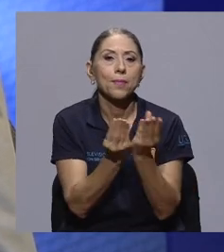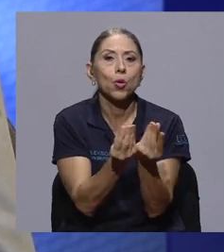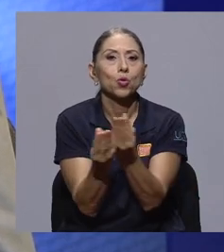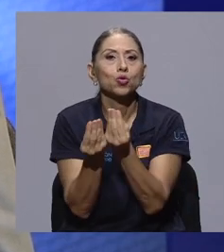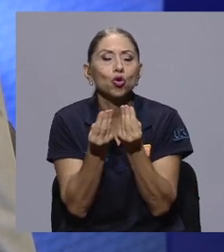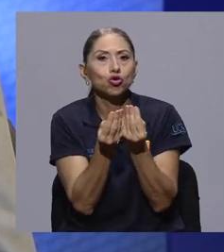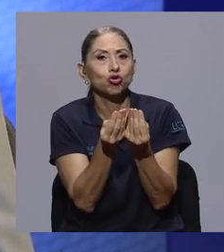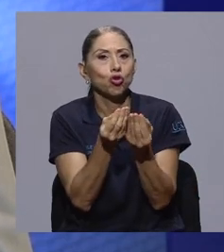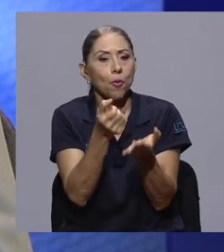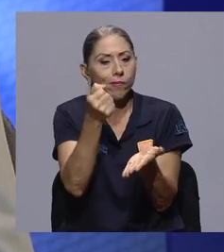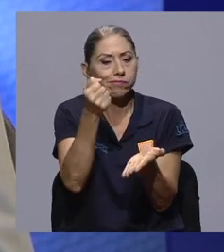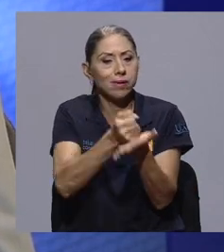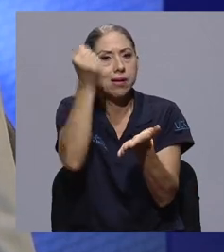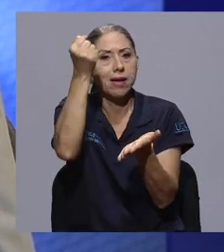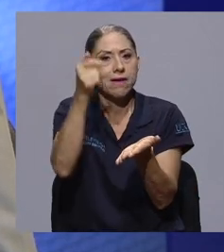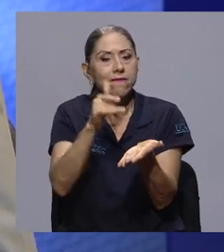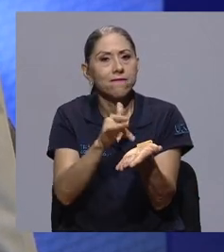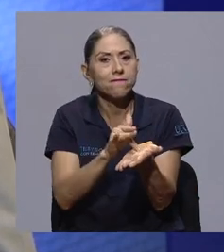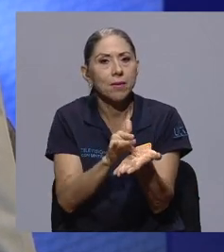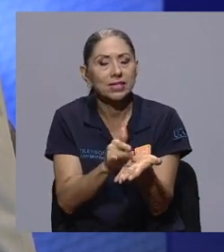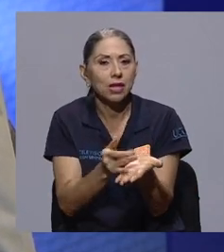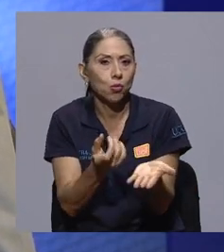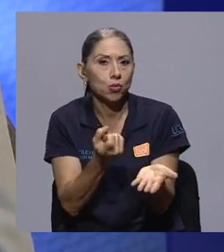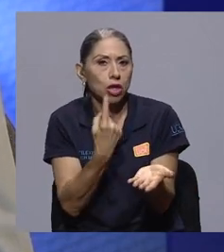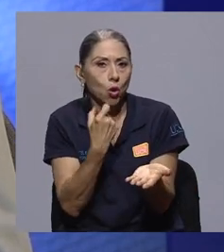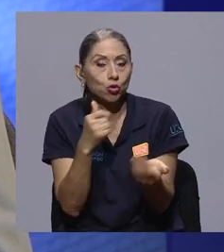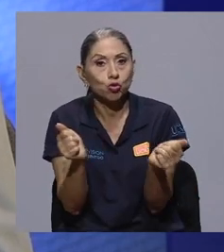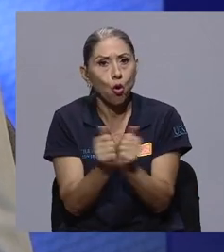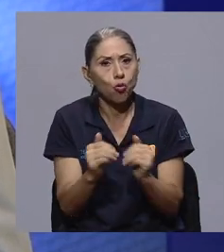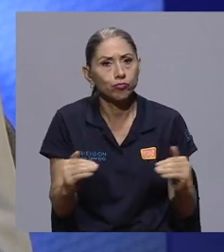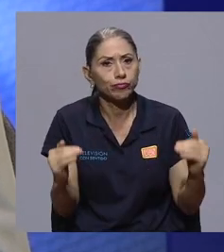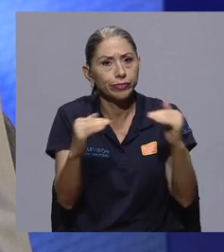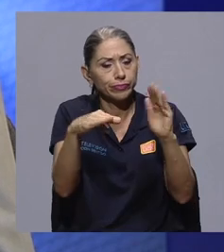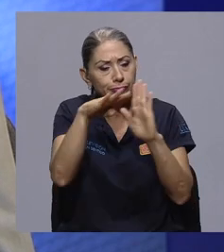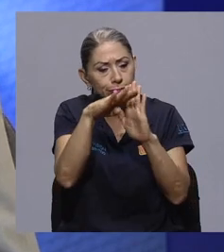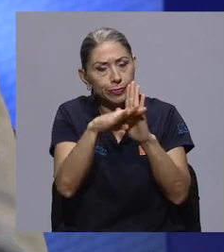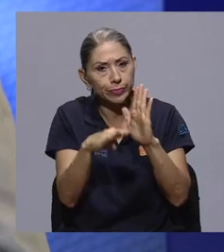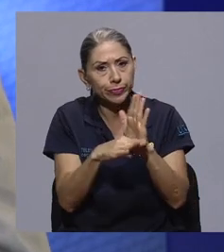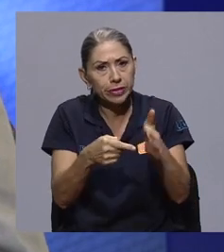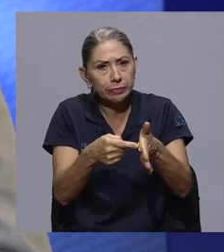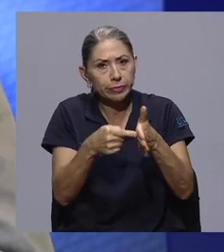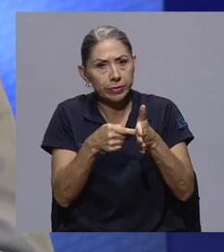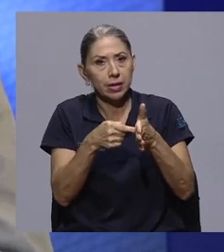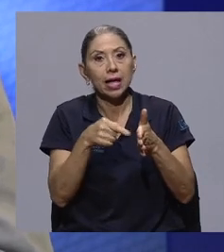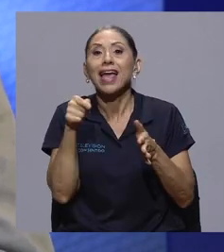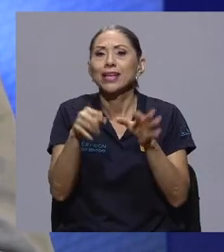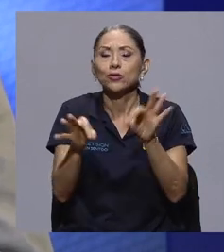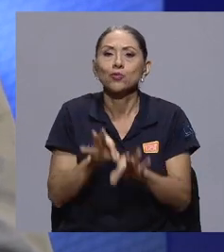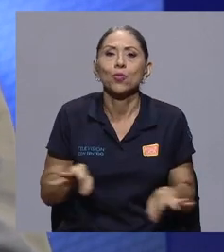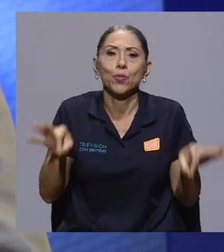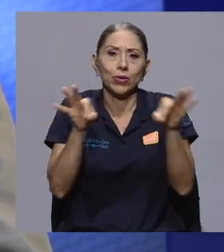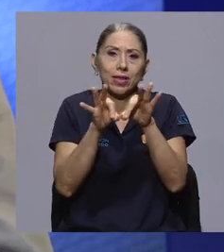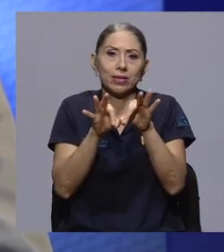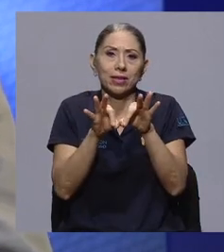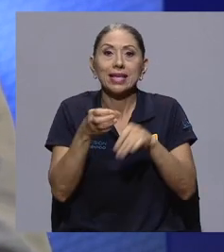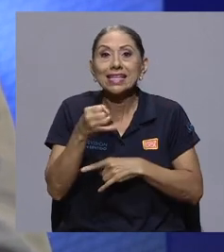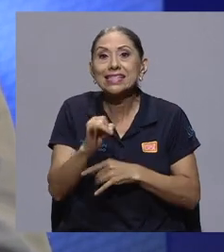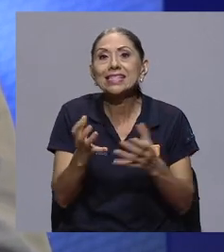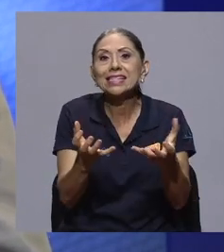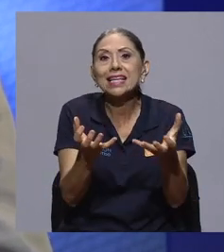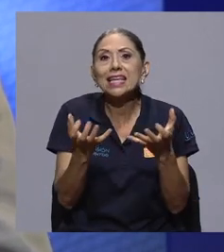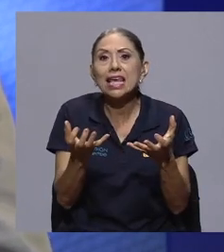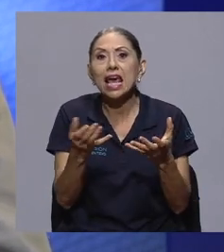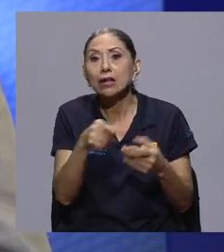ciertos estándares y requerimientos. Eso es muy importante tomar en la discusión porque si se quiere introducir o dar espacio para pequeños